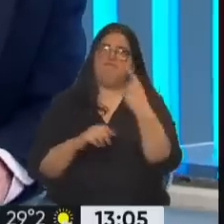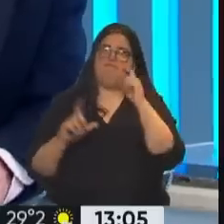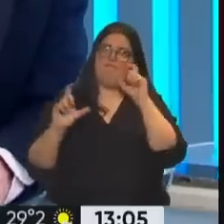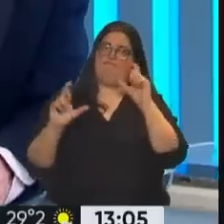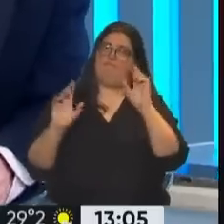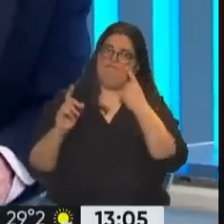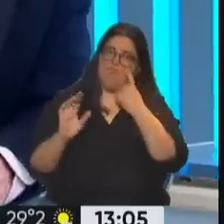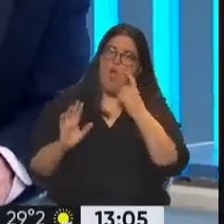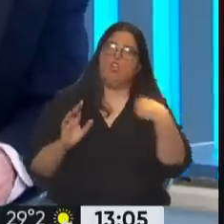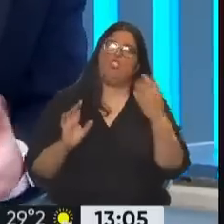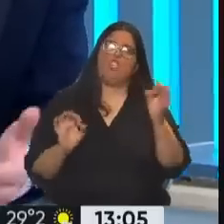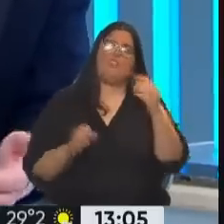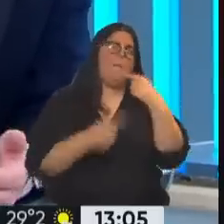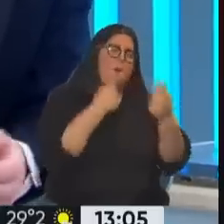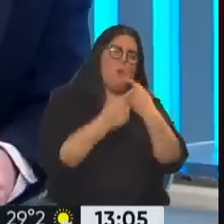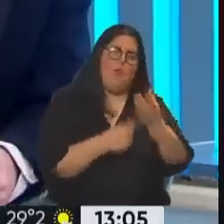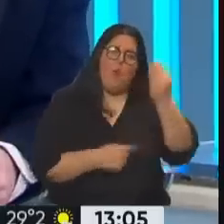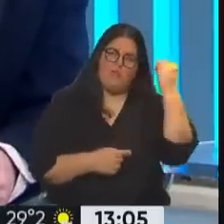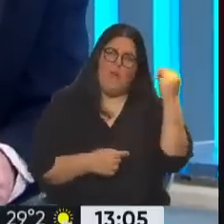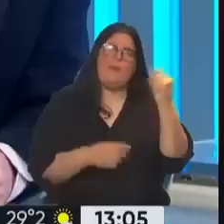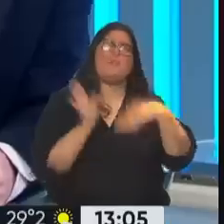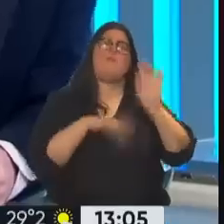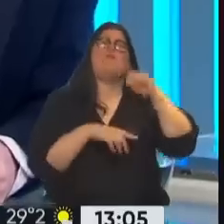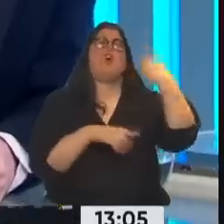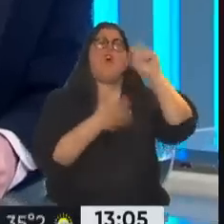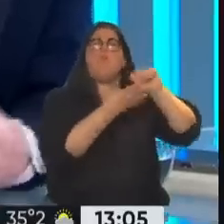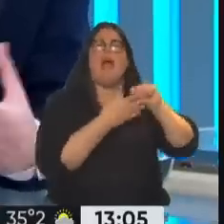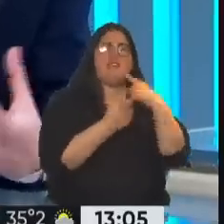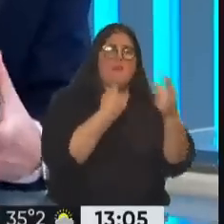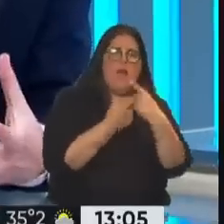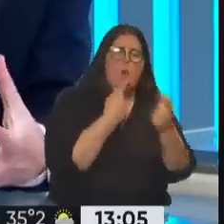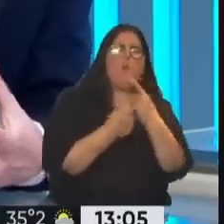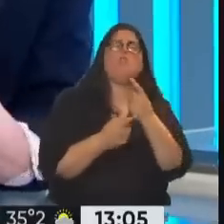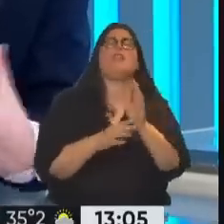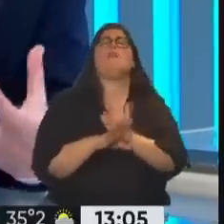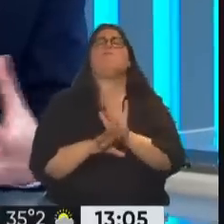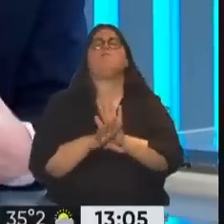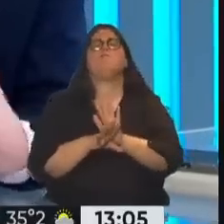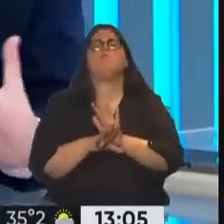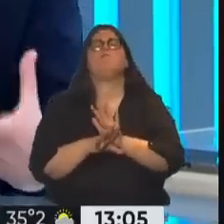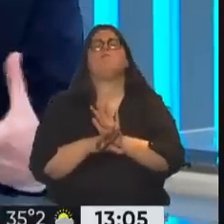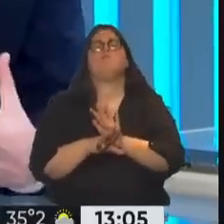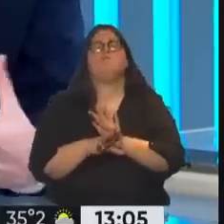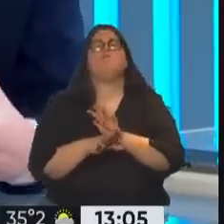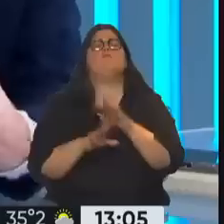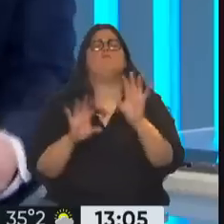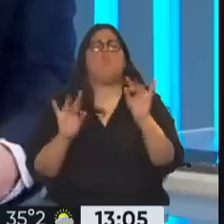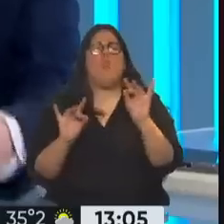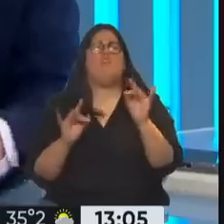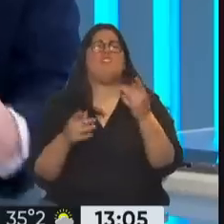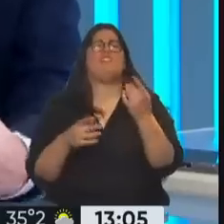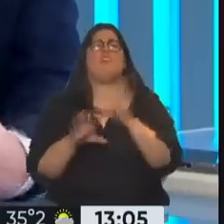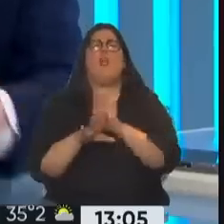se la formulan recurrentemente, sobre todo en el extranjero, a la dificultad de sintonía política